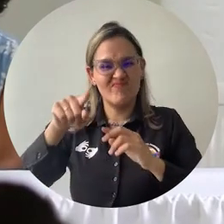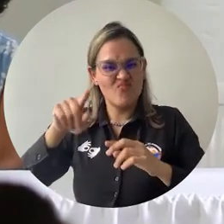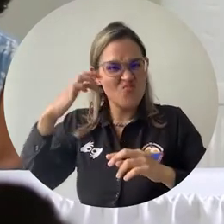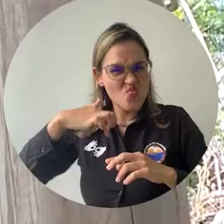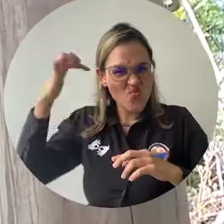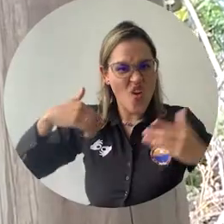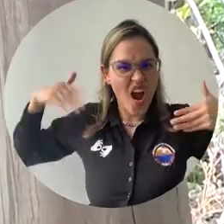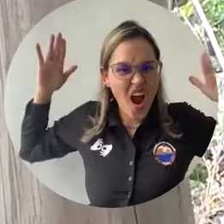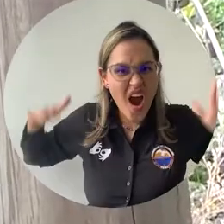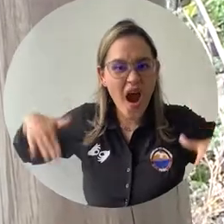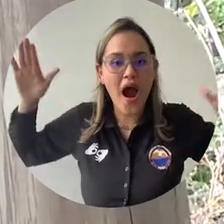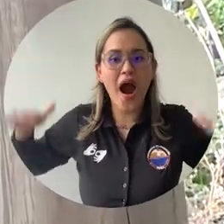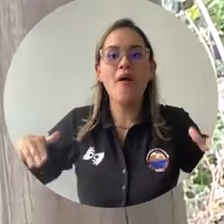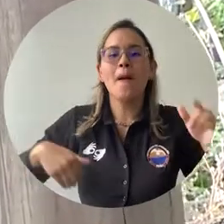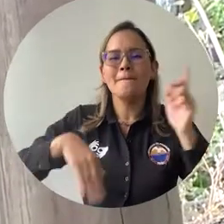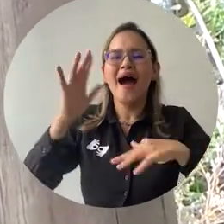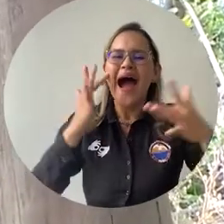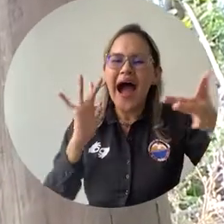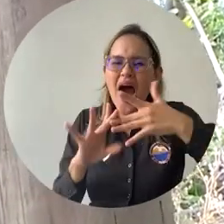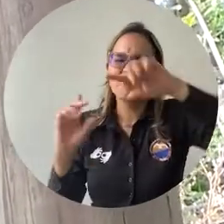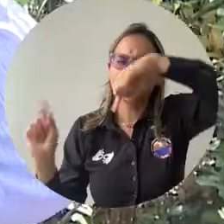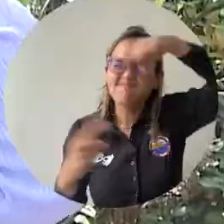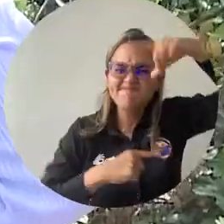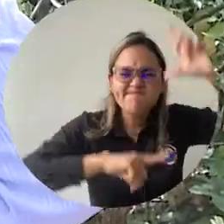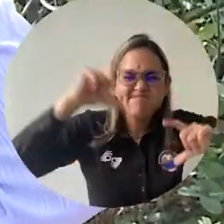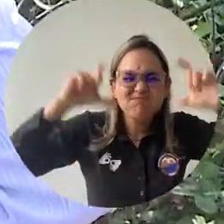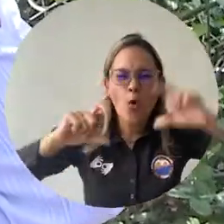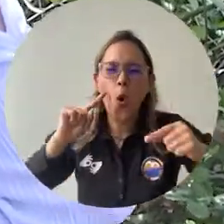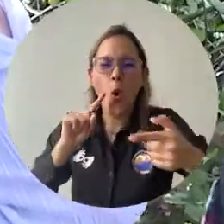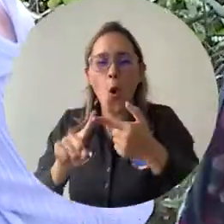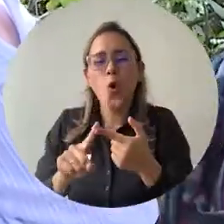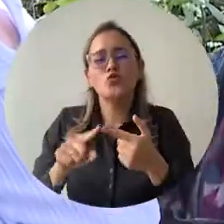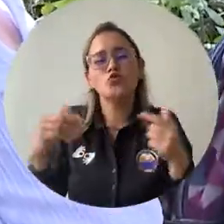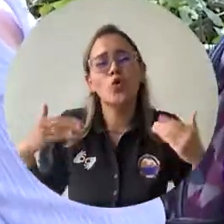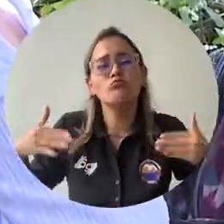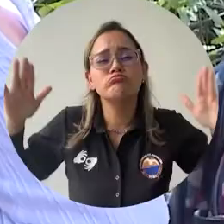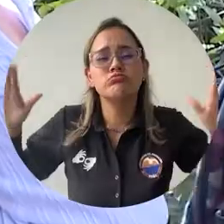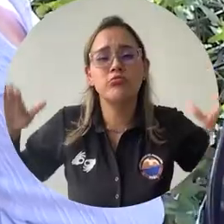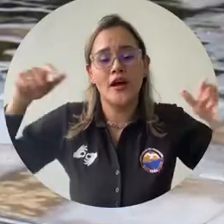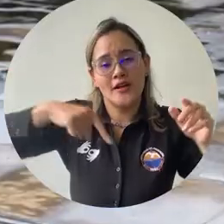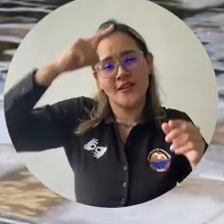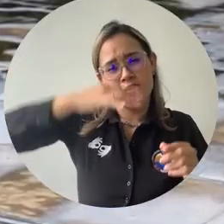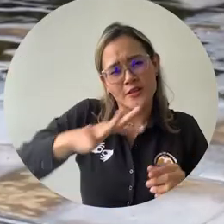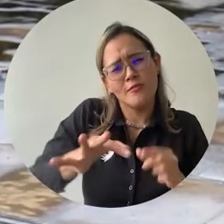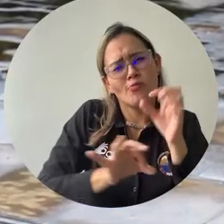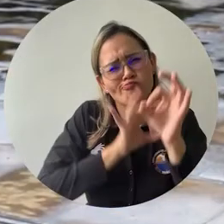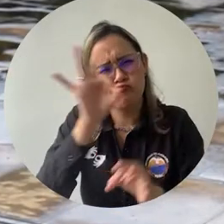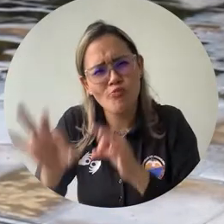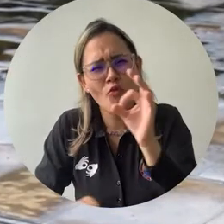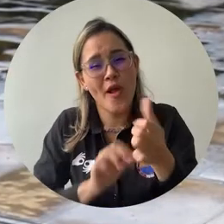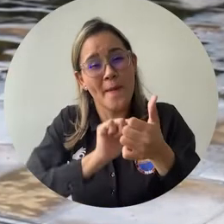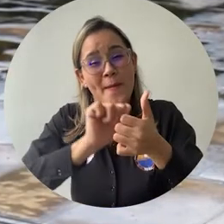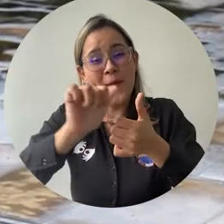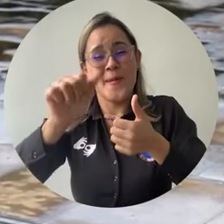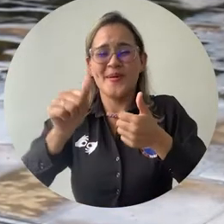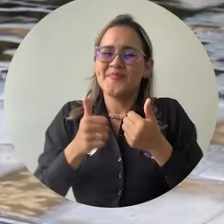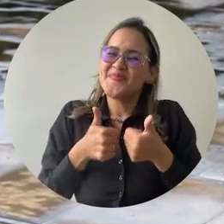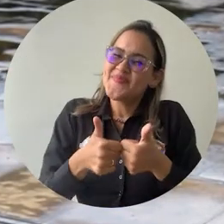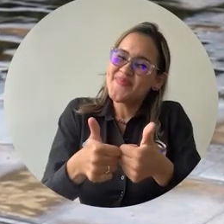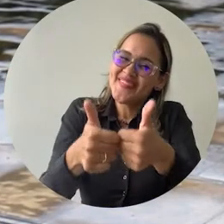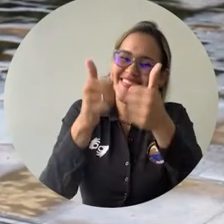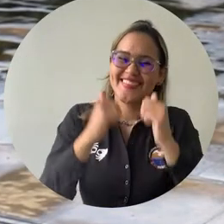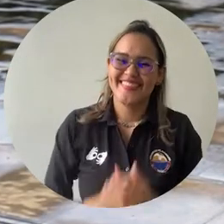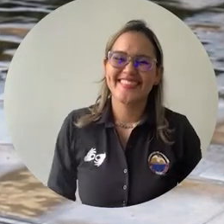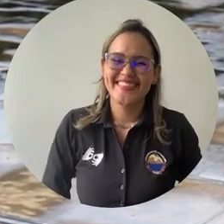aves, sobre el turismo ecológico para la sostenibilidad de la avifauna de Santa Marta. La universidad ha sido un soporte bastante fuerte